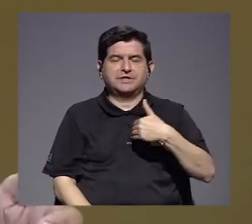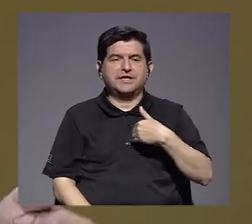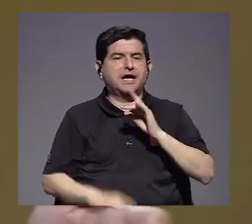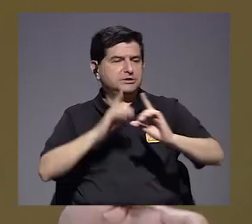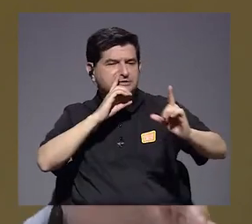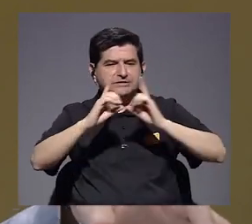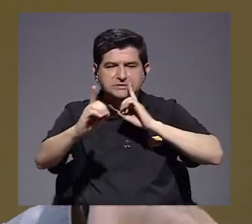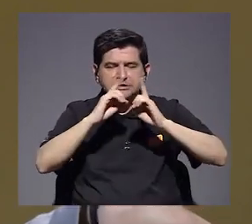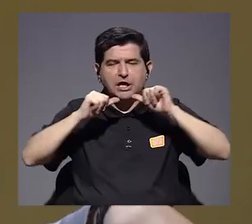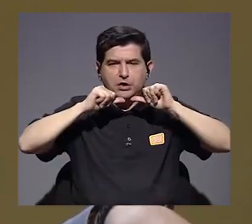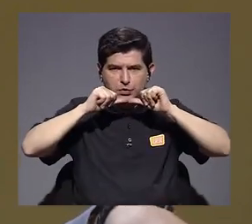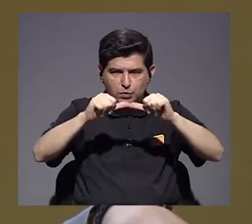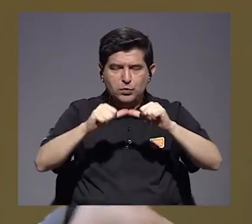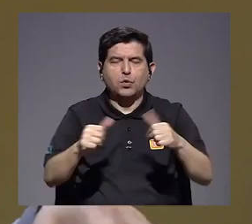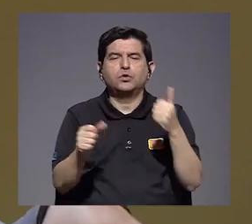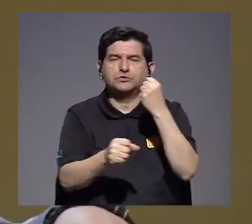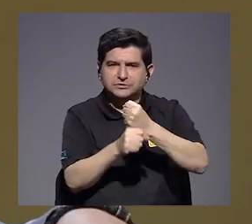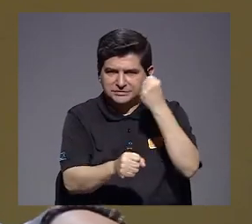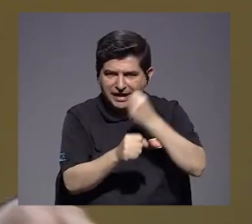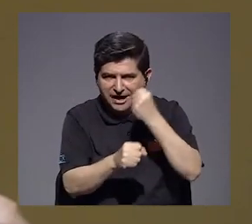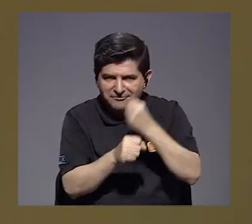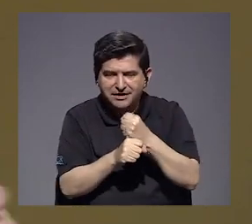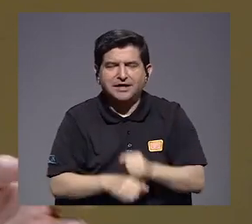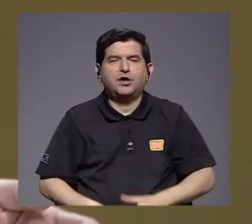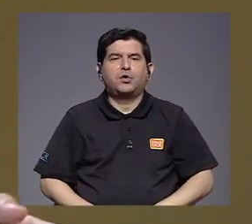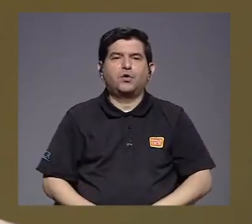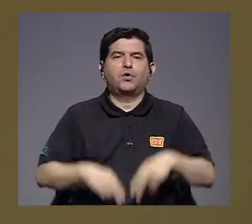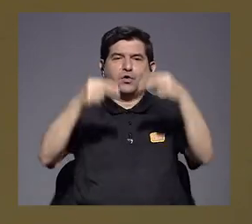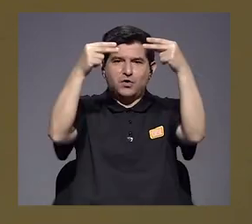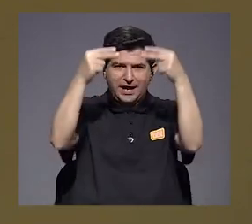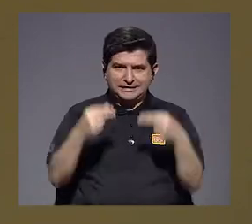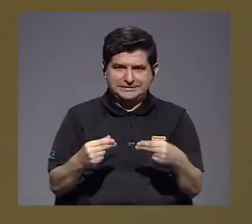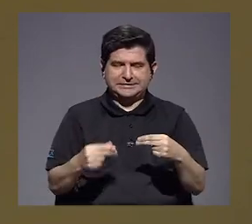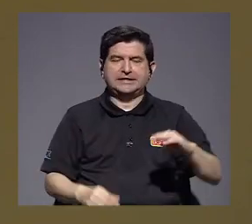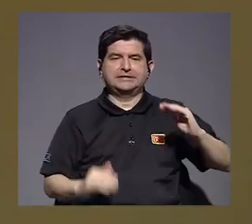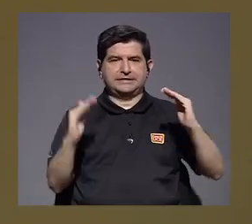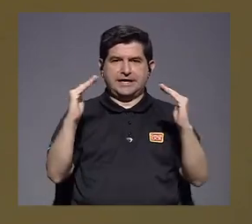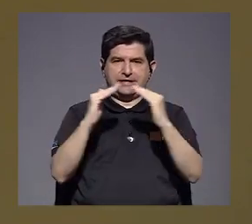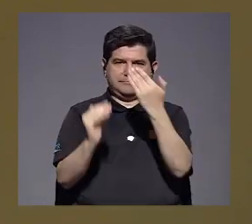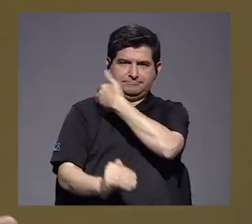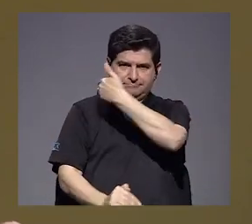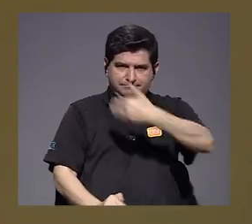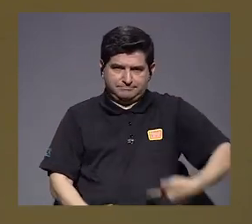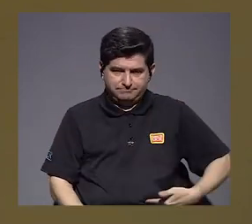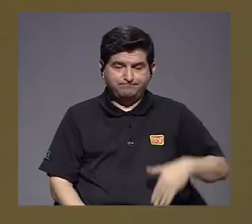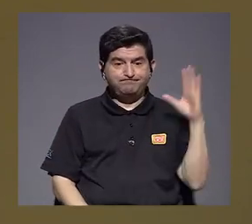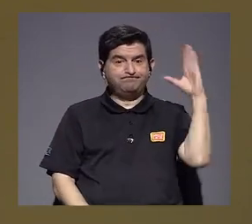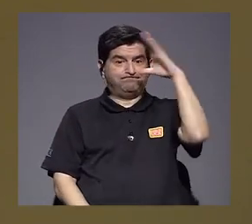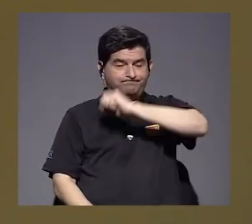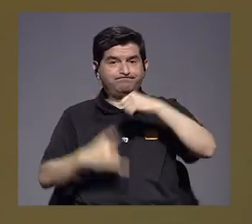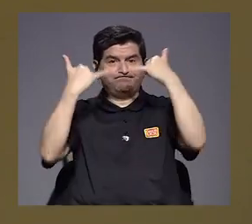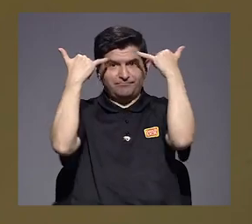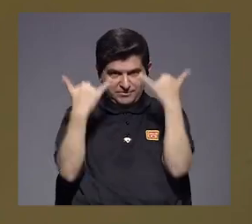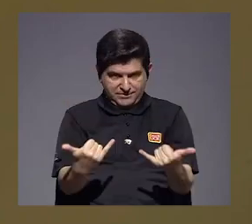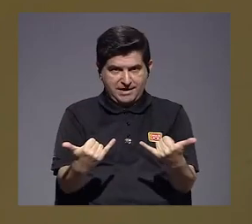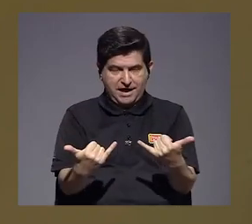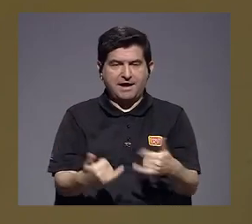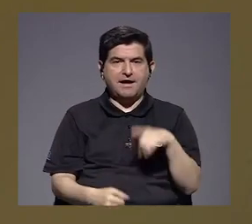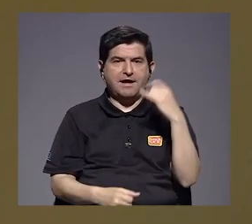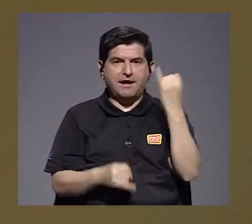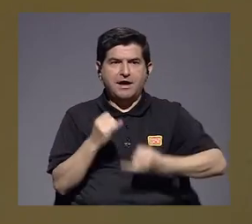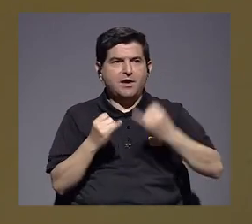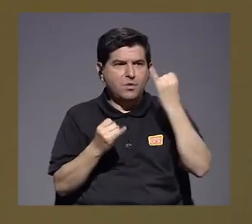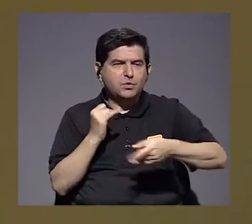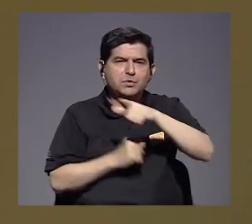diálogo sistemático con trabajo, con hacienda y con casa presidencial, es evidente y lo hemos notado en estos